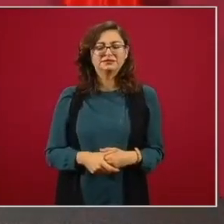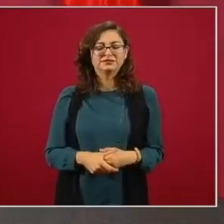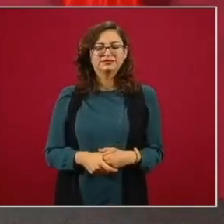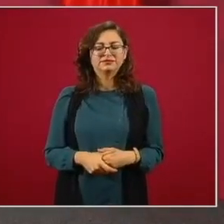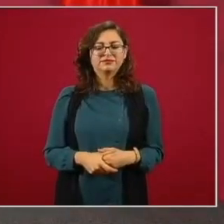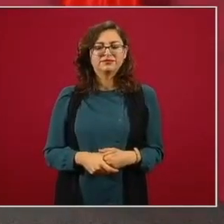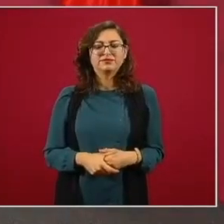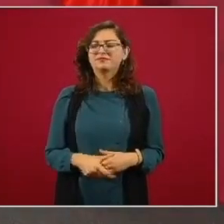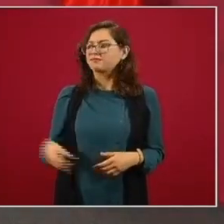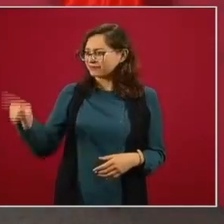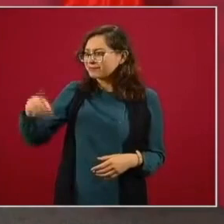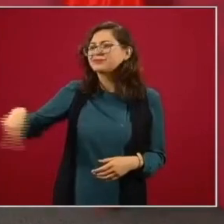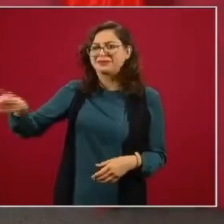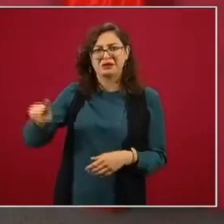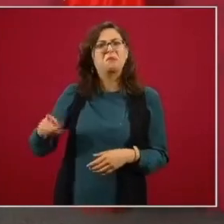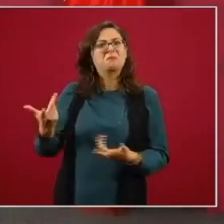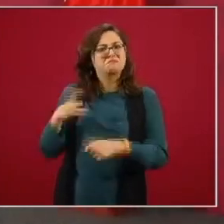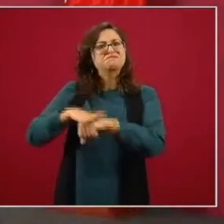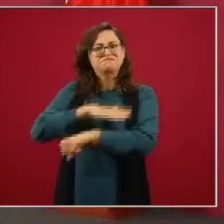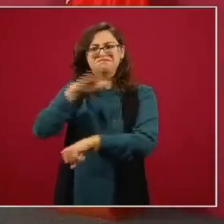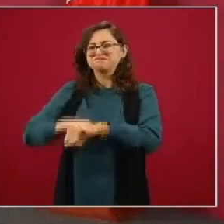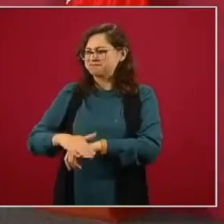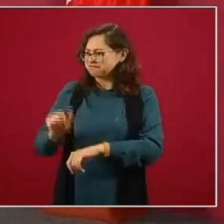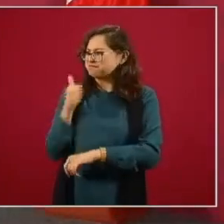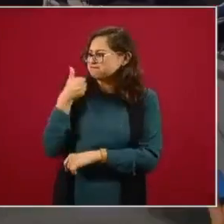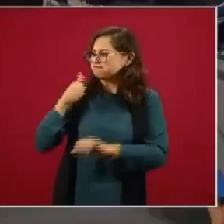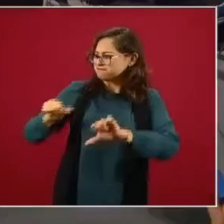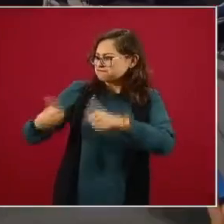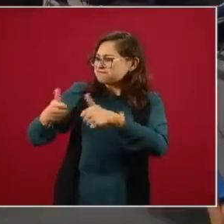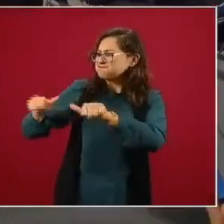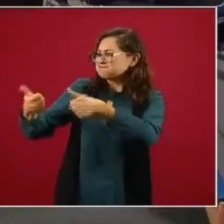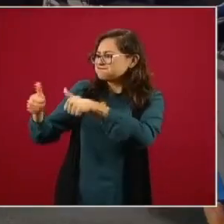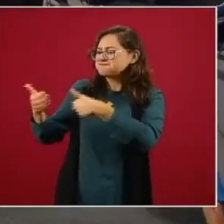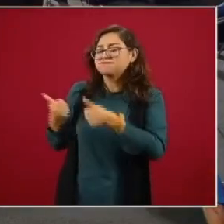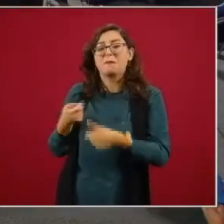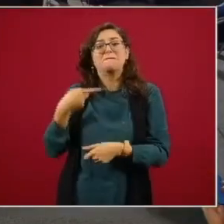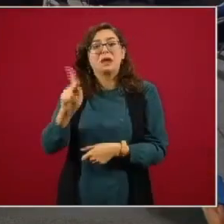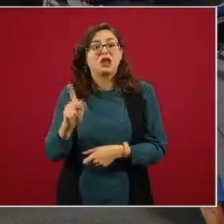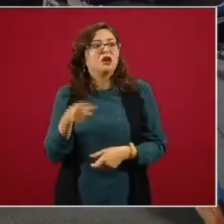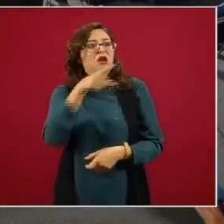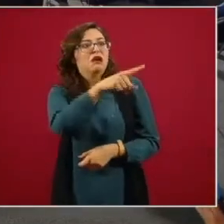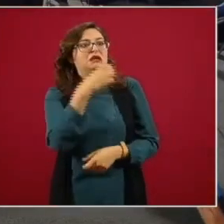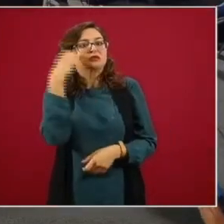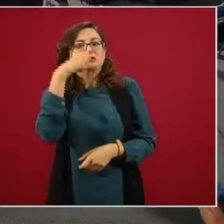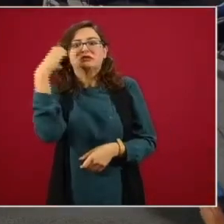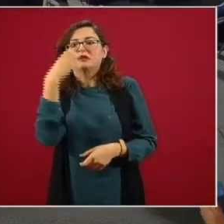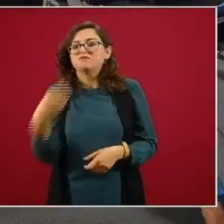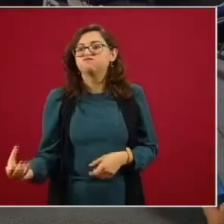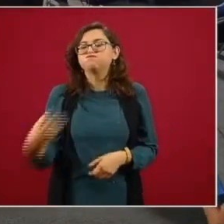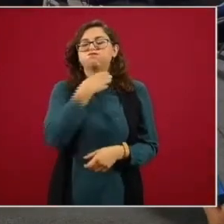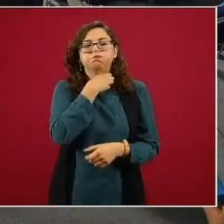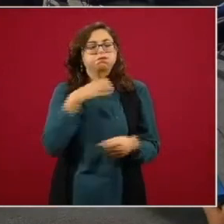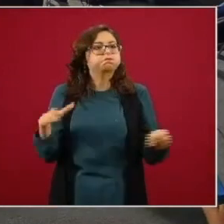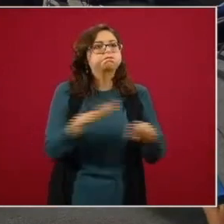la mayoría pasaba el examen de admisión nada más que no había cupo no había espacios